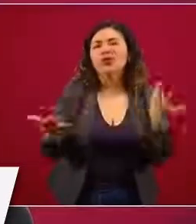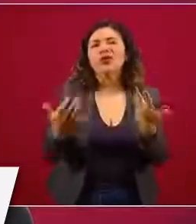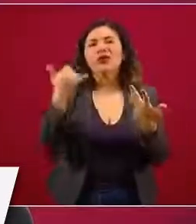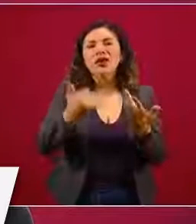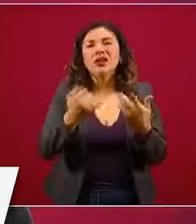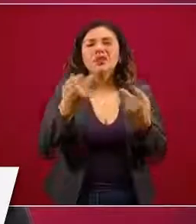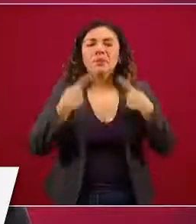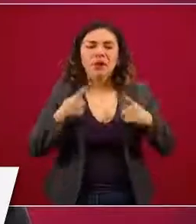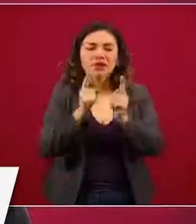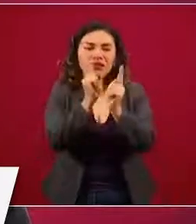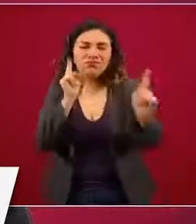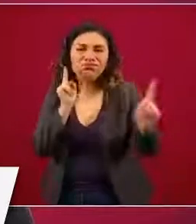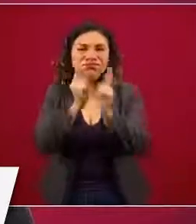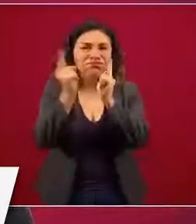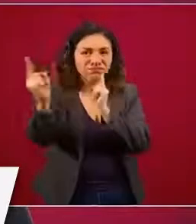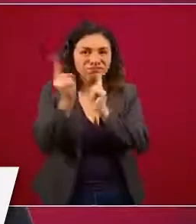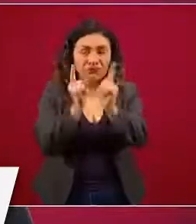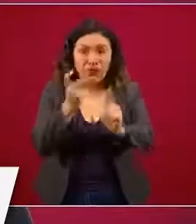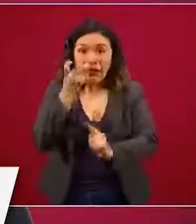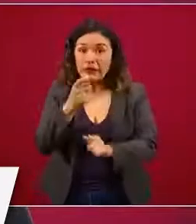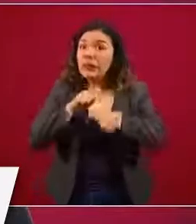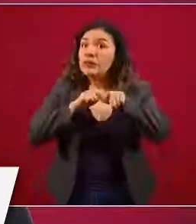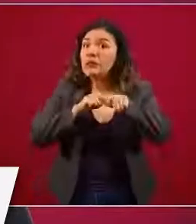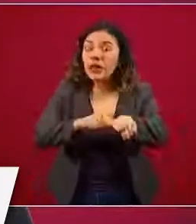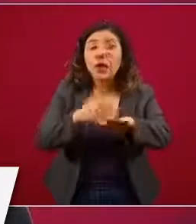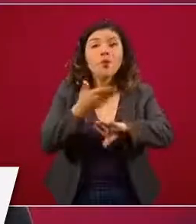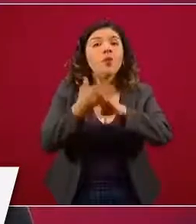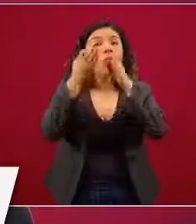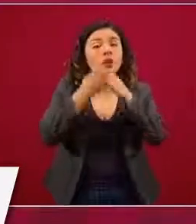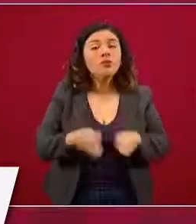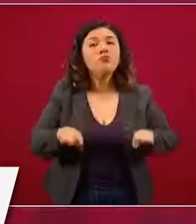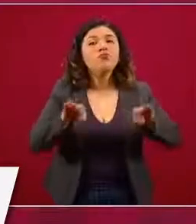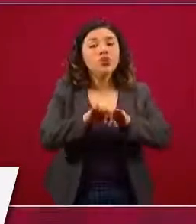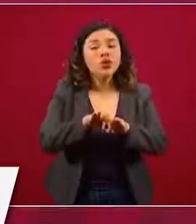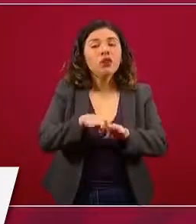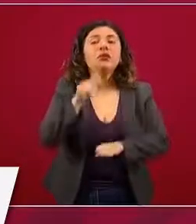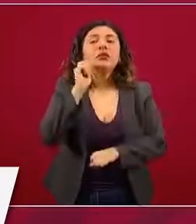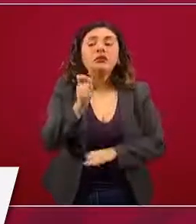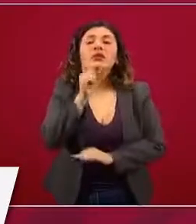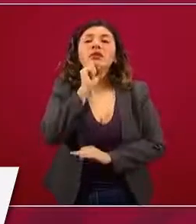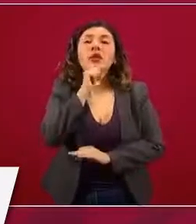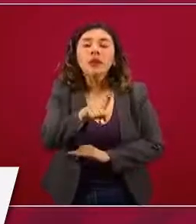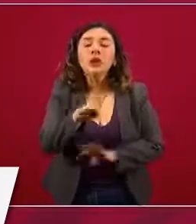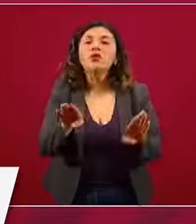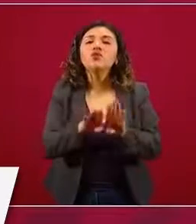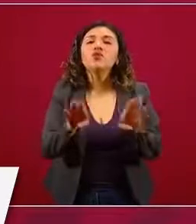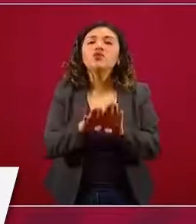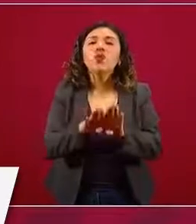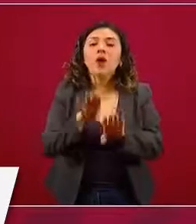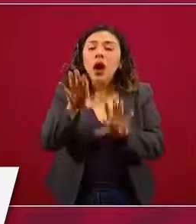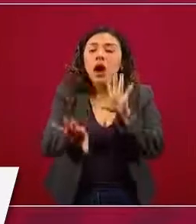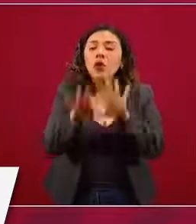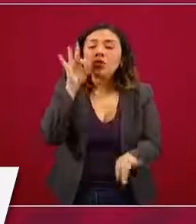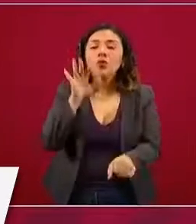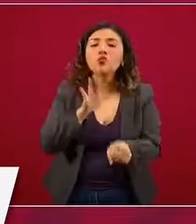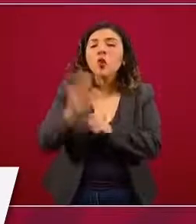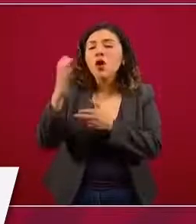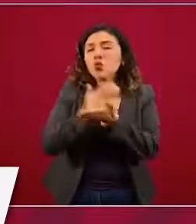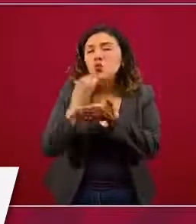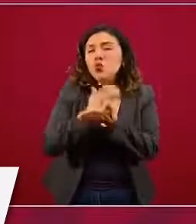distanciamiento físico, siguen tareas fundamentales como lo son encontrar un tratamiento médico